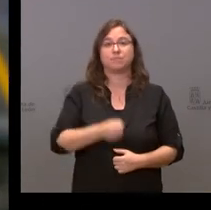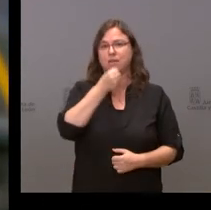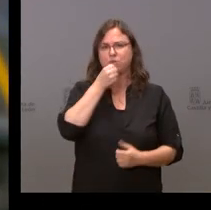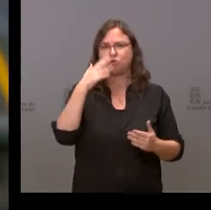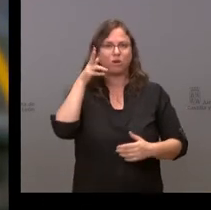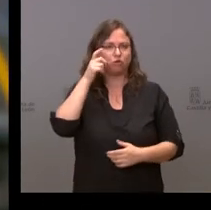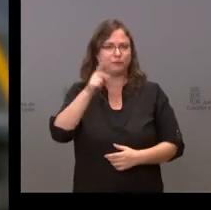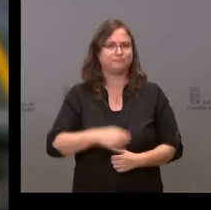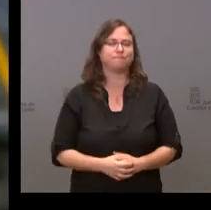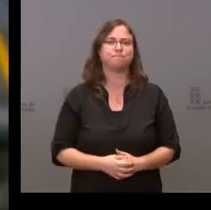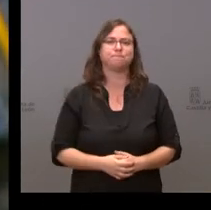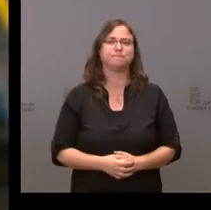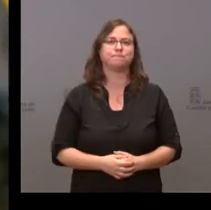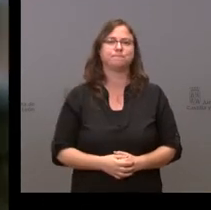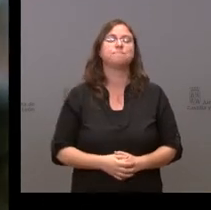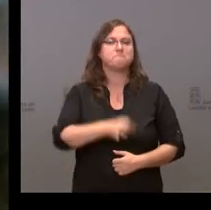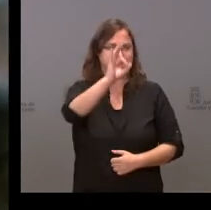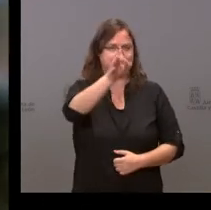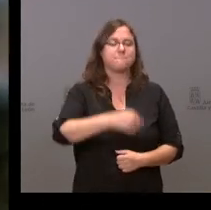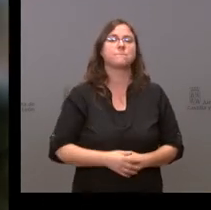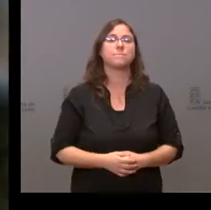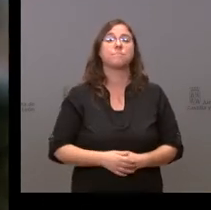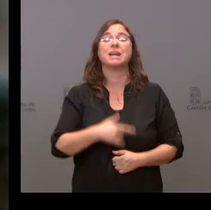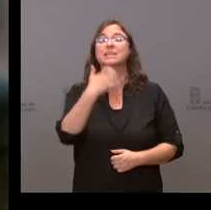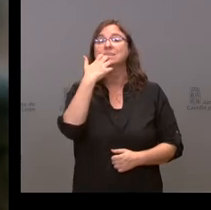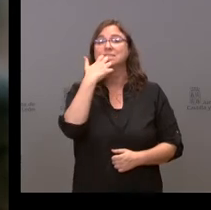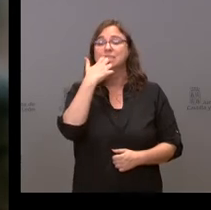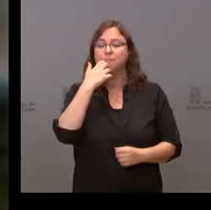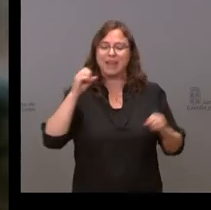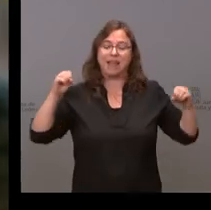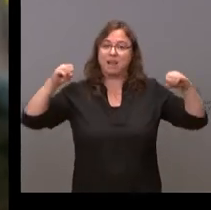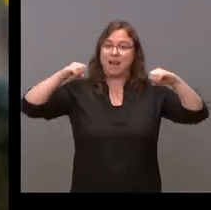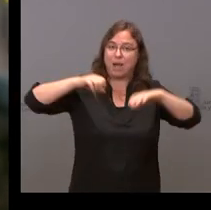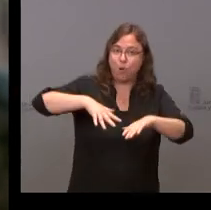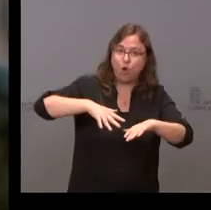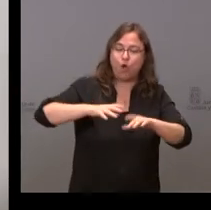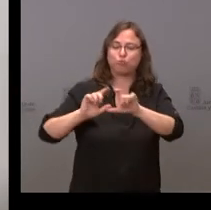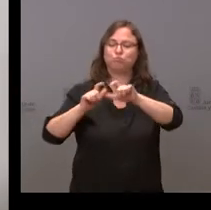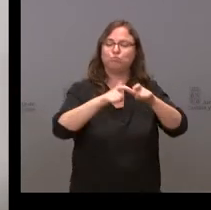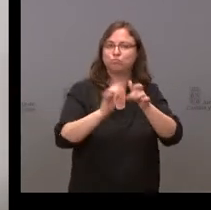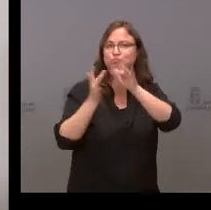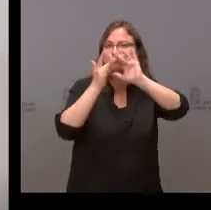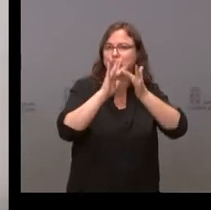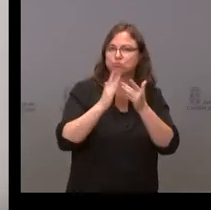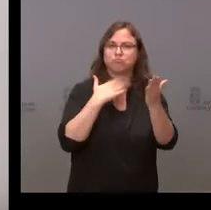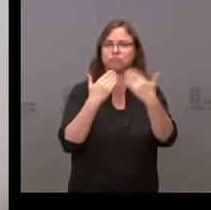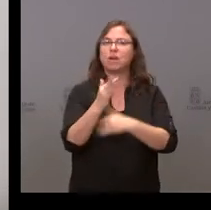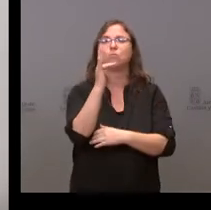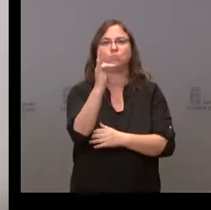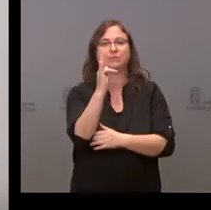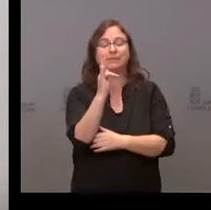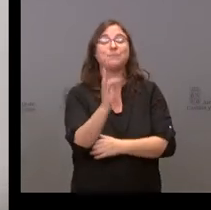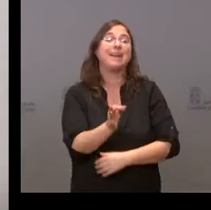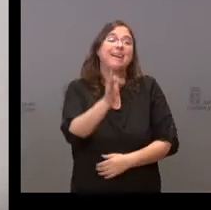Sí. Mire, yo creo que el reunirse es bueno, el dialogar es bueno. Es verdad que no